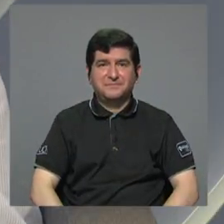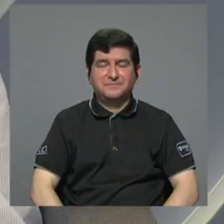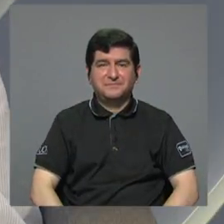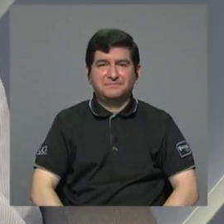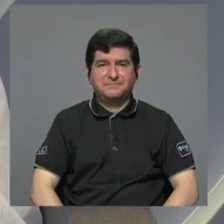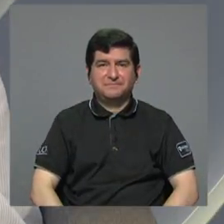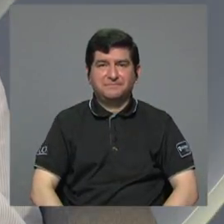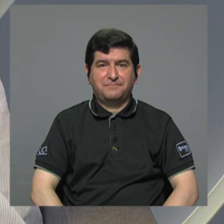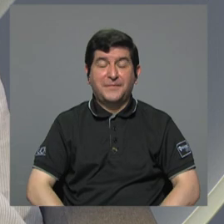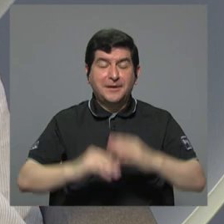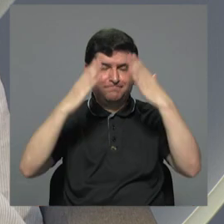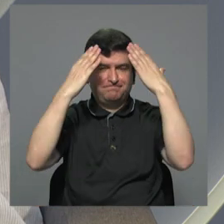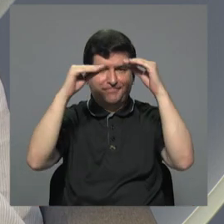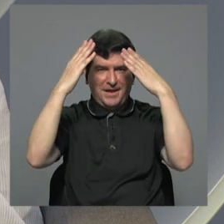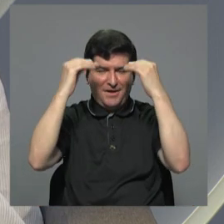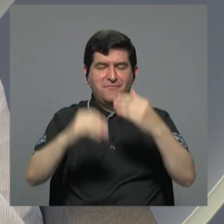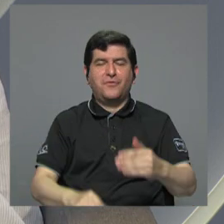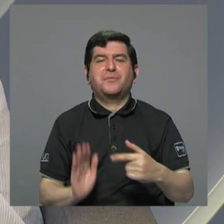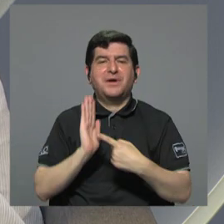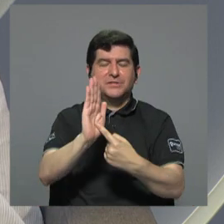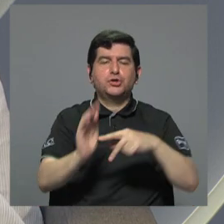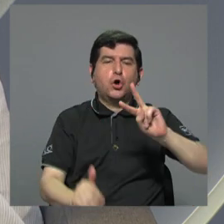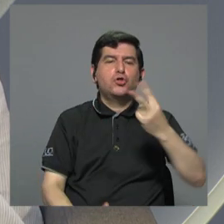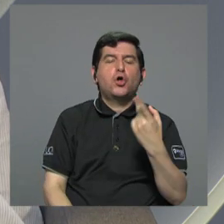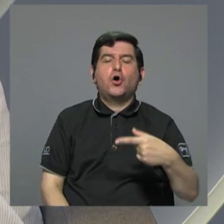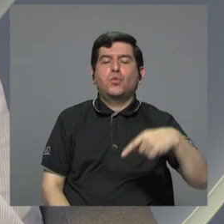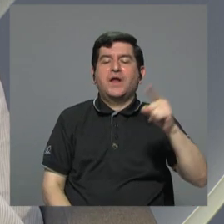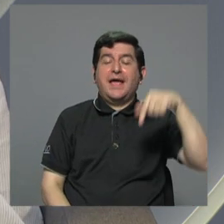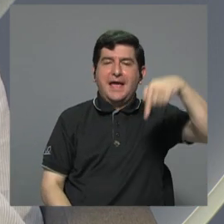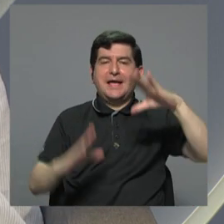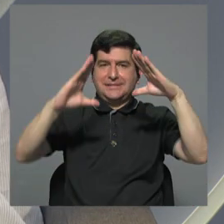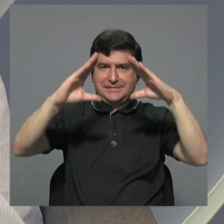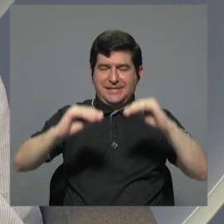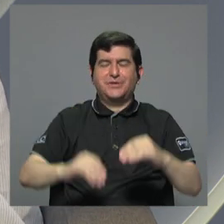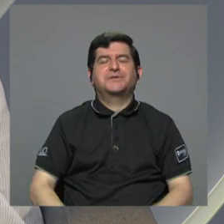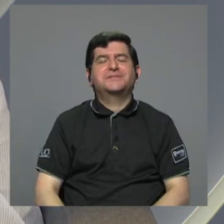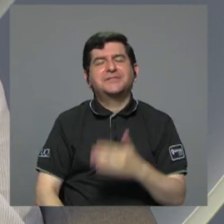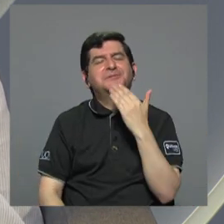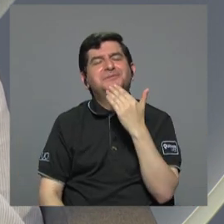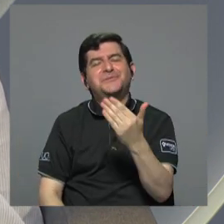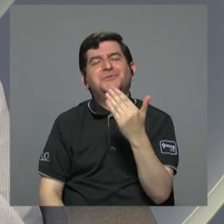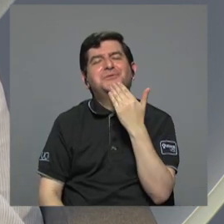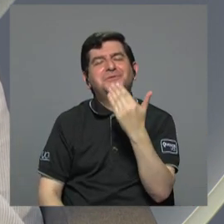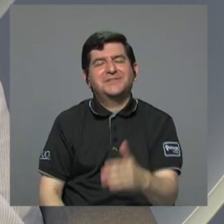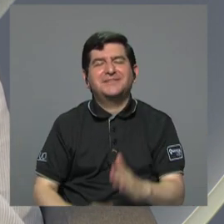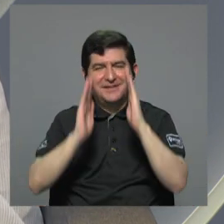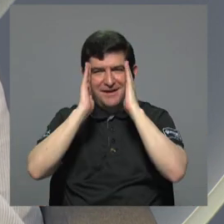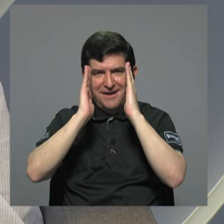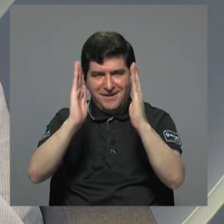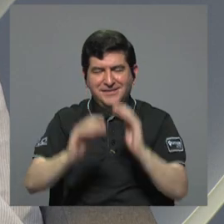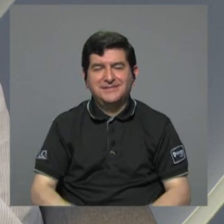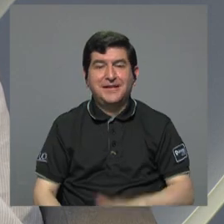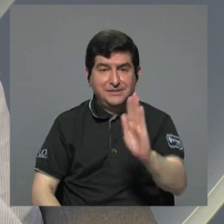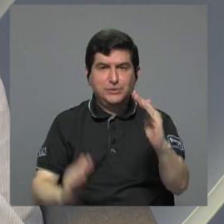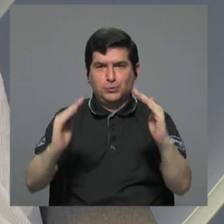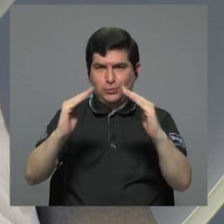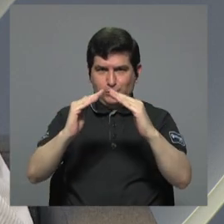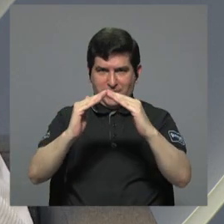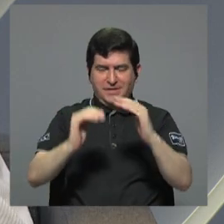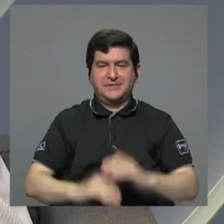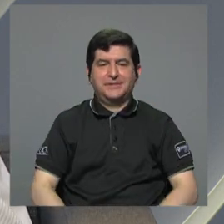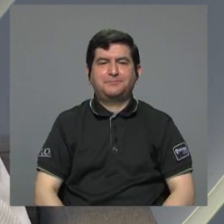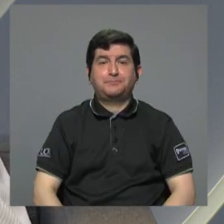bien esa es la información que nos trae doble check para esta noche muchísimas gracias por su atención desde sus casas